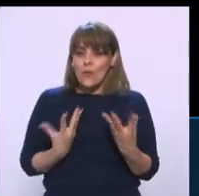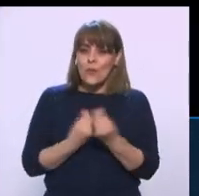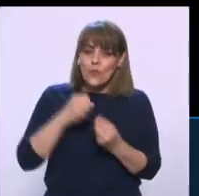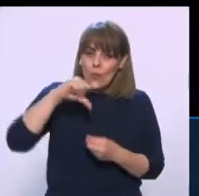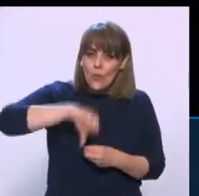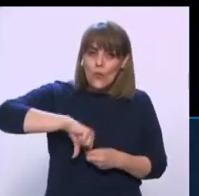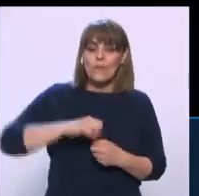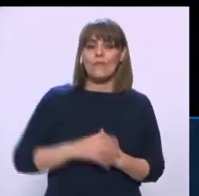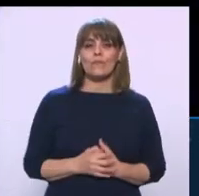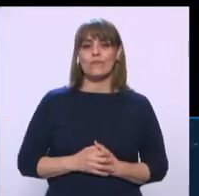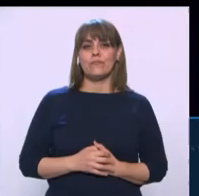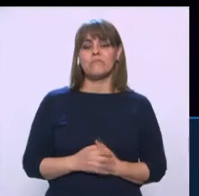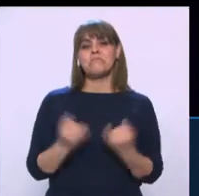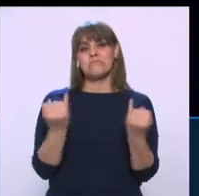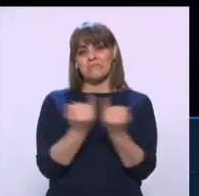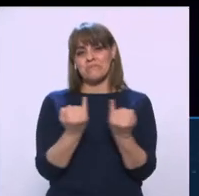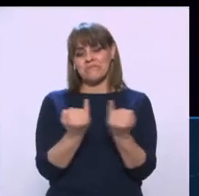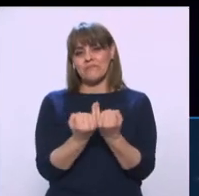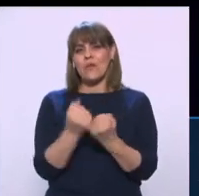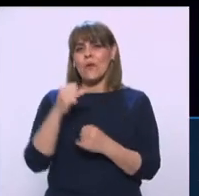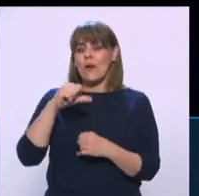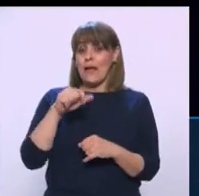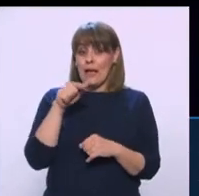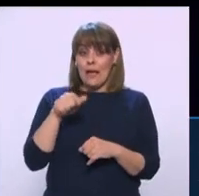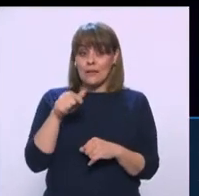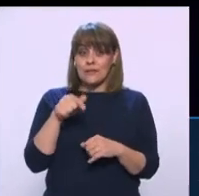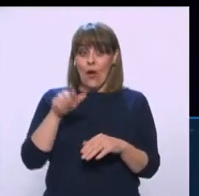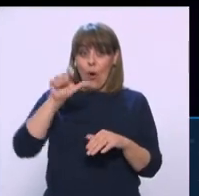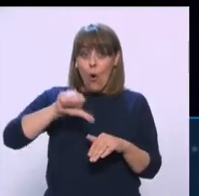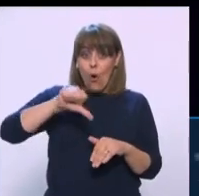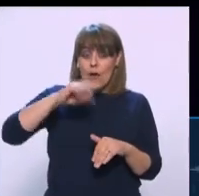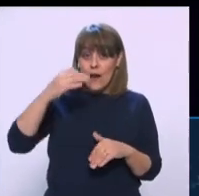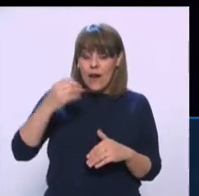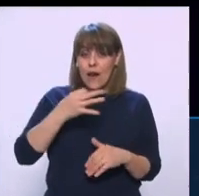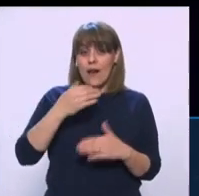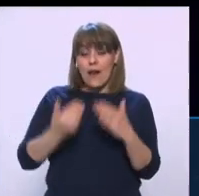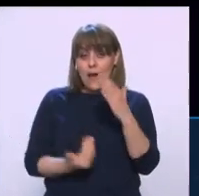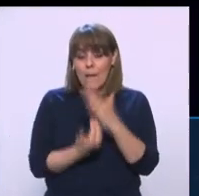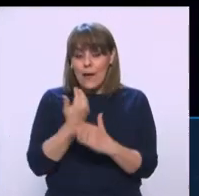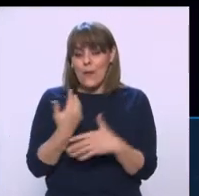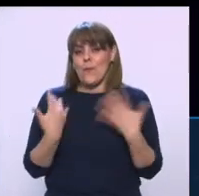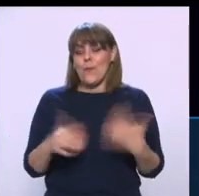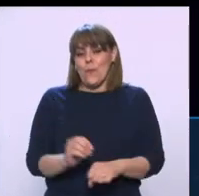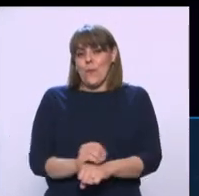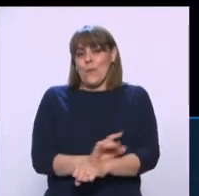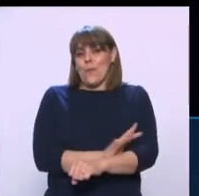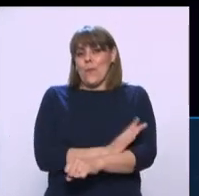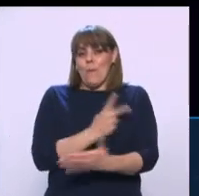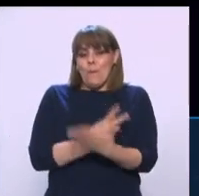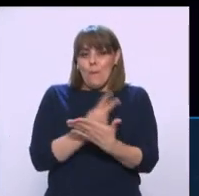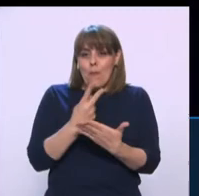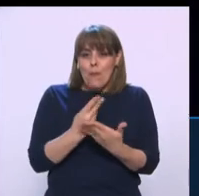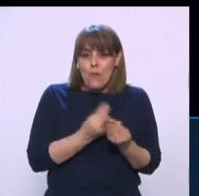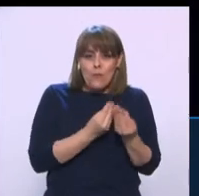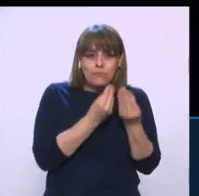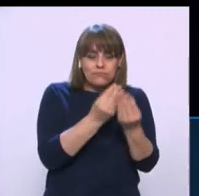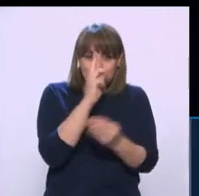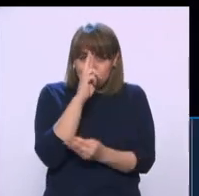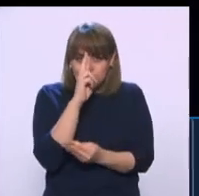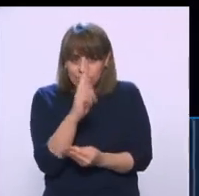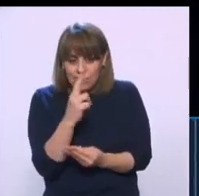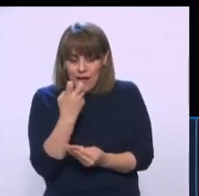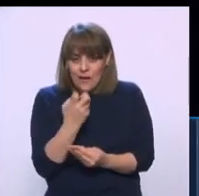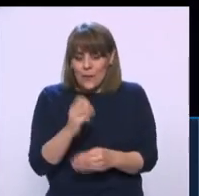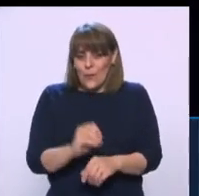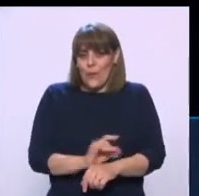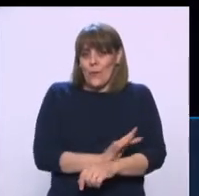Igualmente, pues, fue un evento muy emotivo el de hoy en la mañana, esta premación que se les da, este reconocimiento.